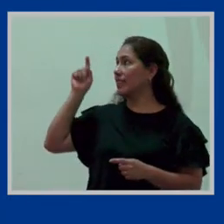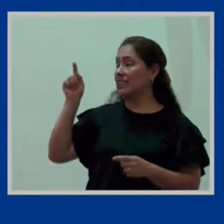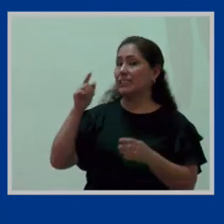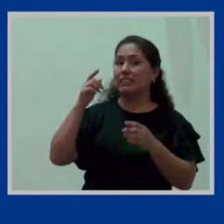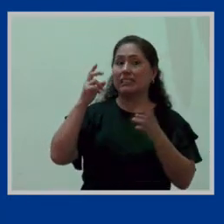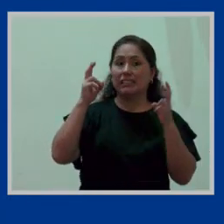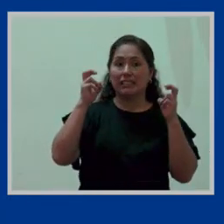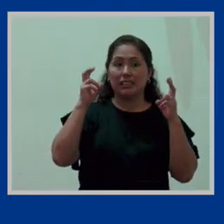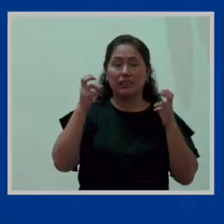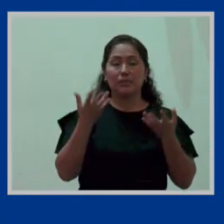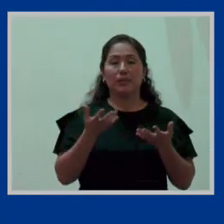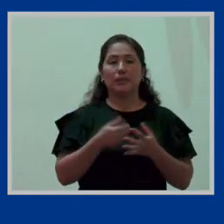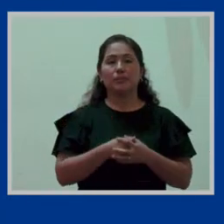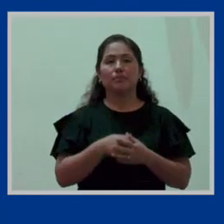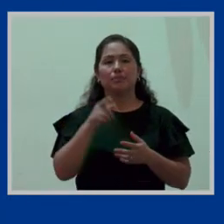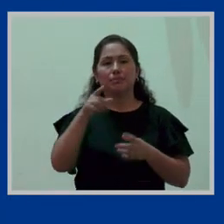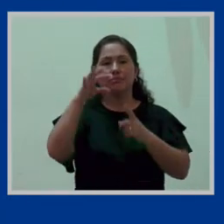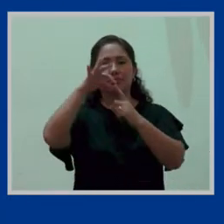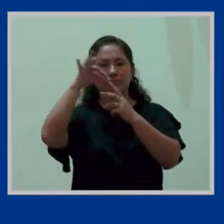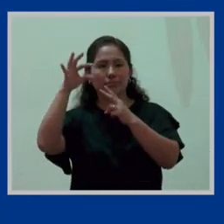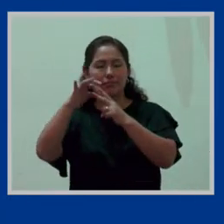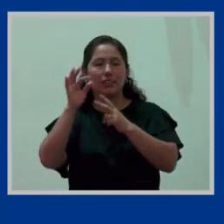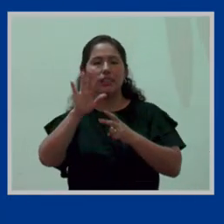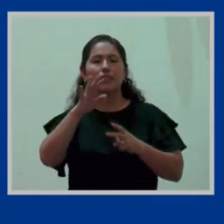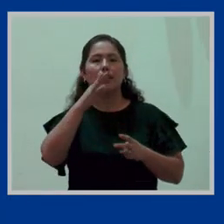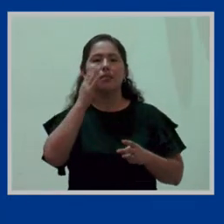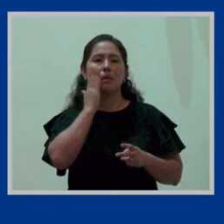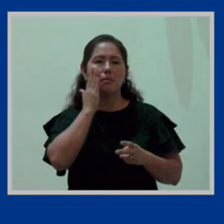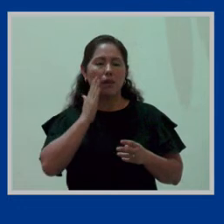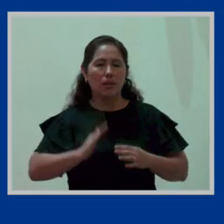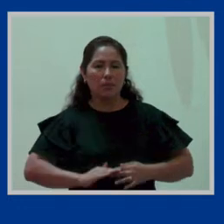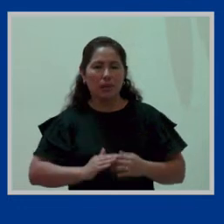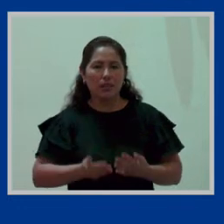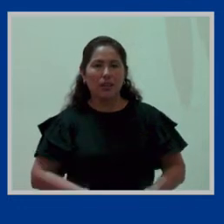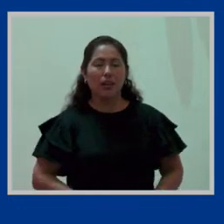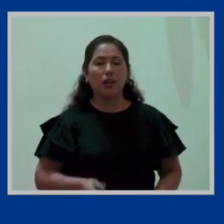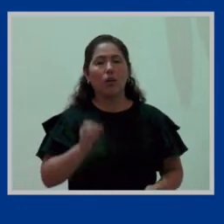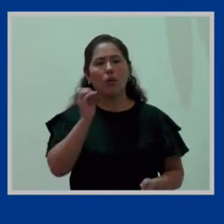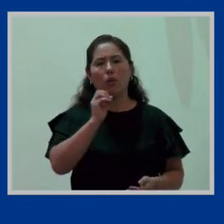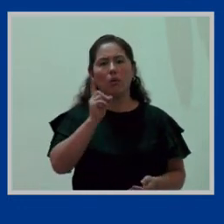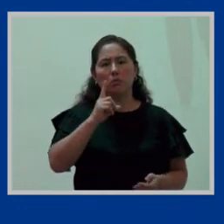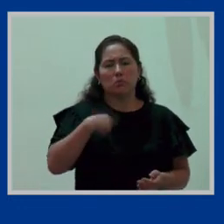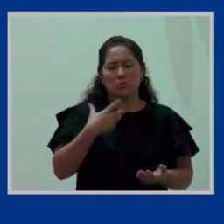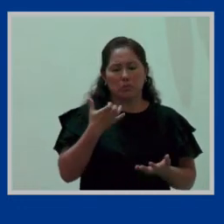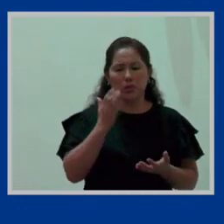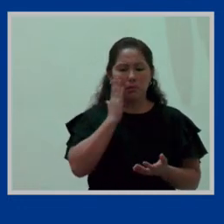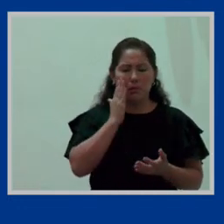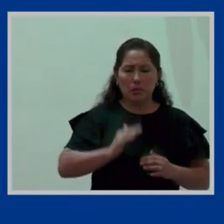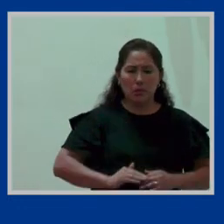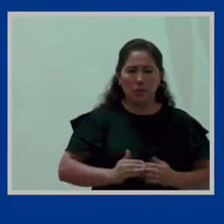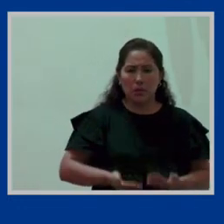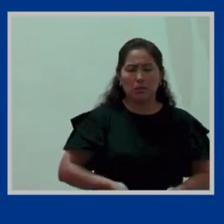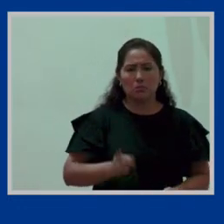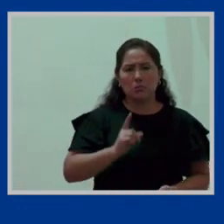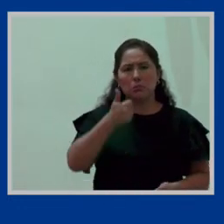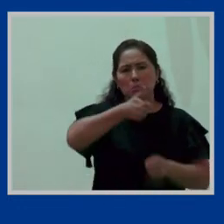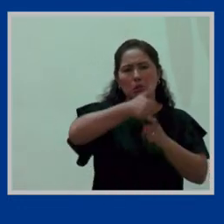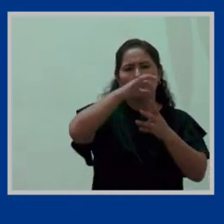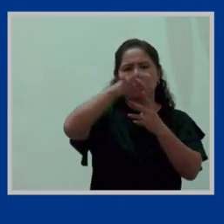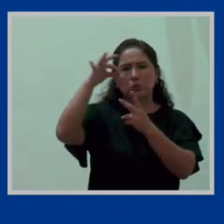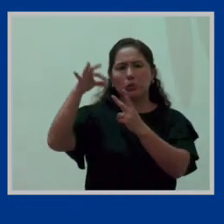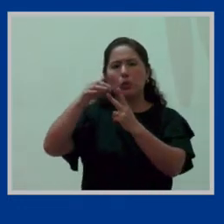la elección de la maternidad o la no elección de la maternidad es un derecho que únicamente les